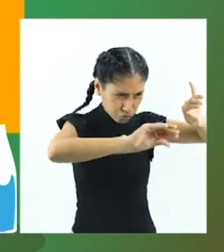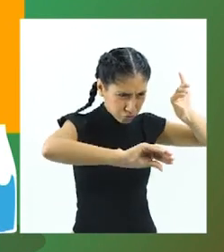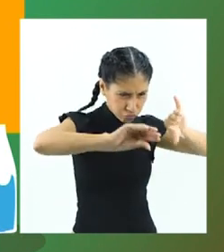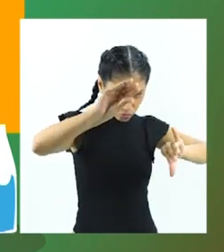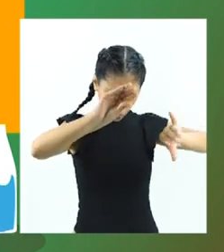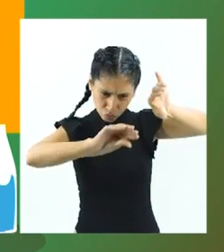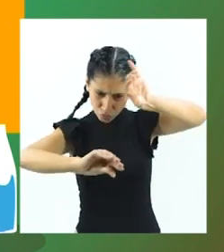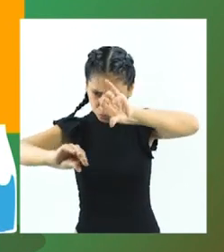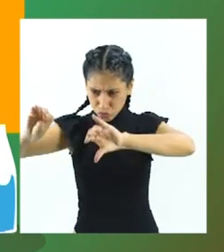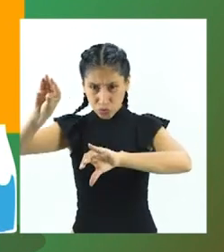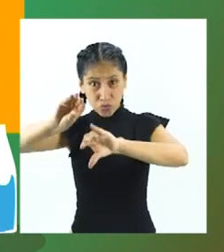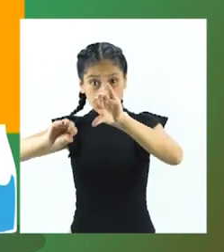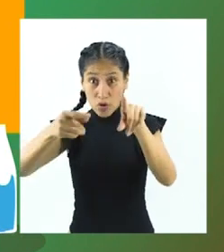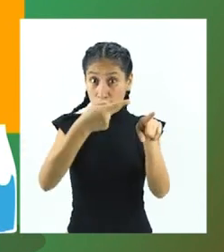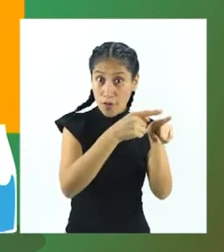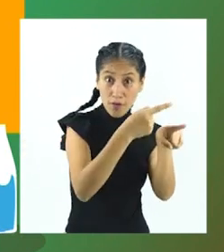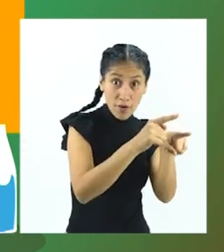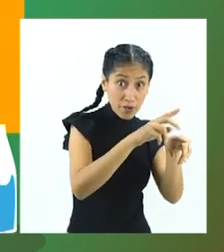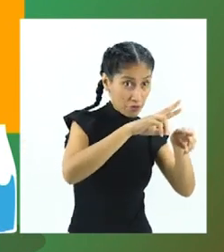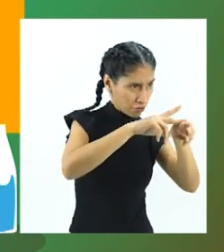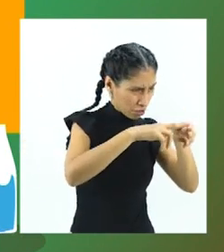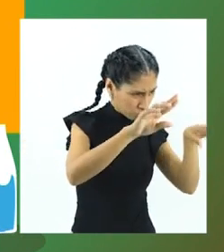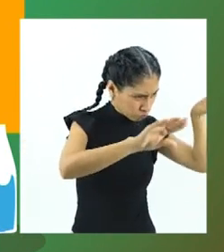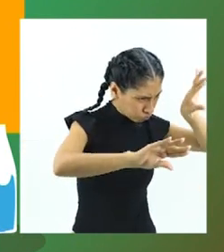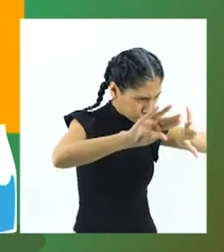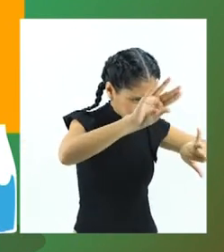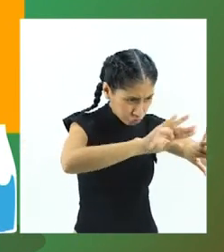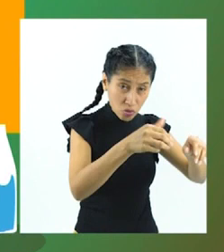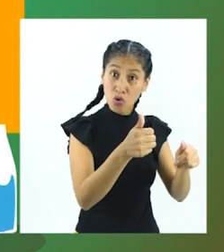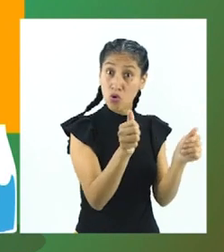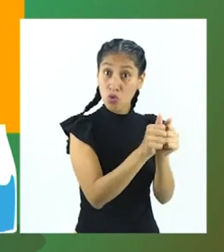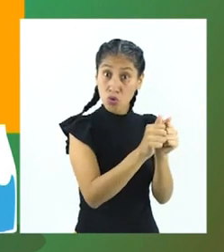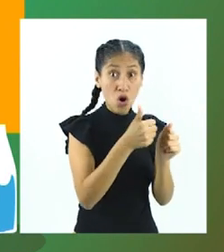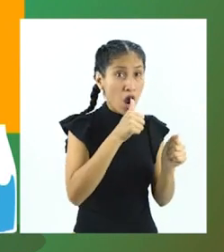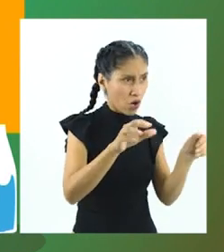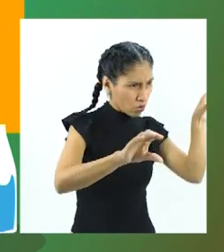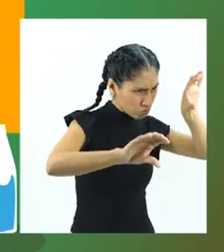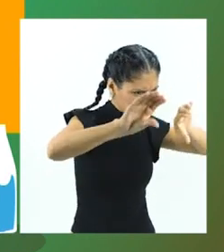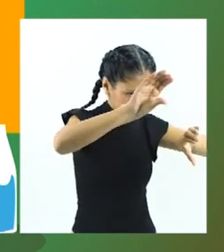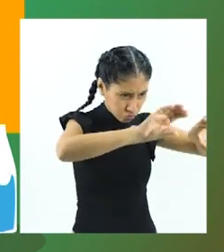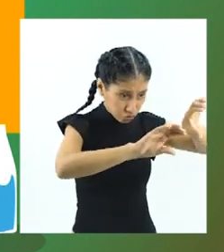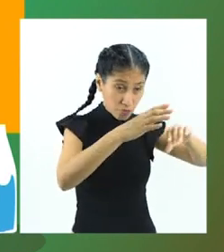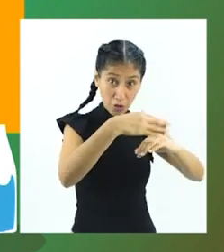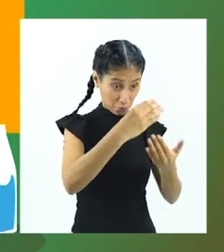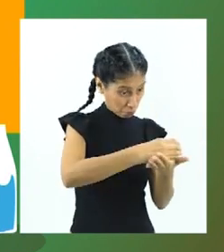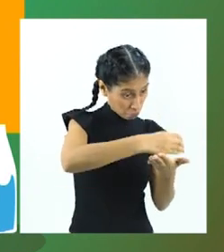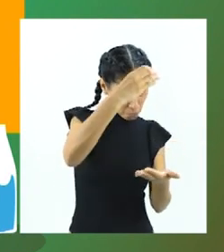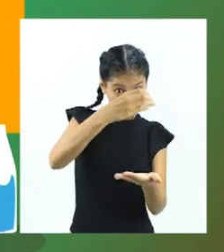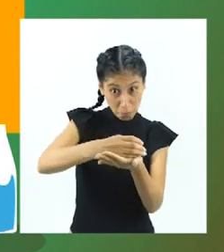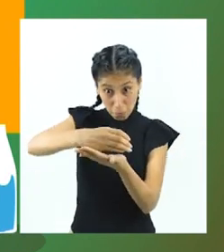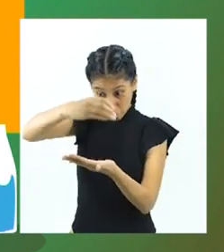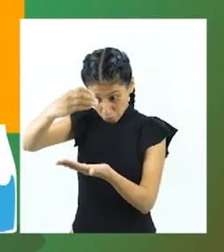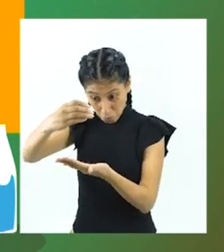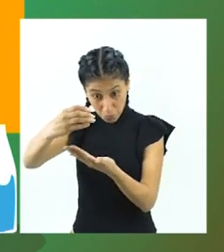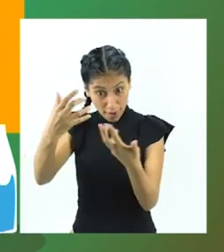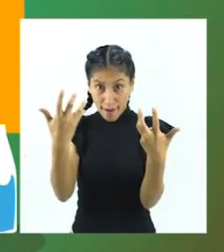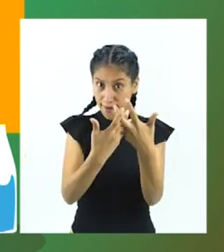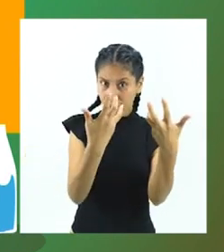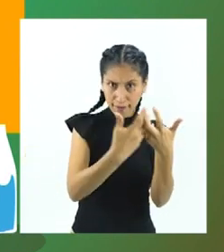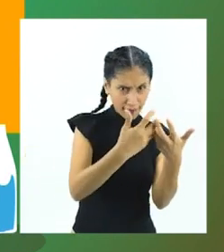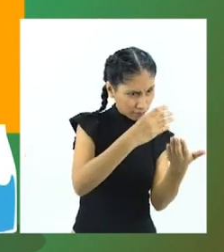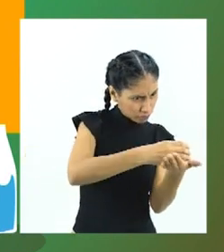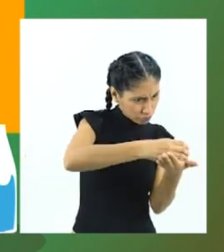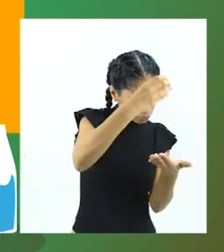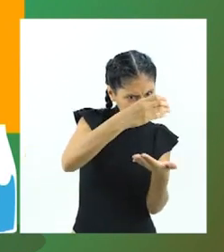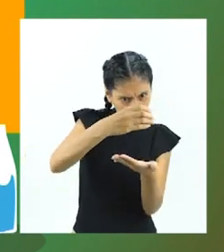disolverse la sal. Cuida, además, que todas las muestras tengan la misma altura. Luego de dos